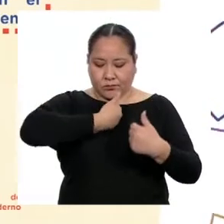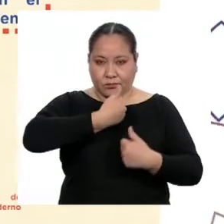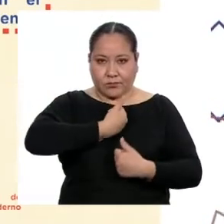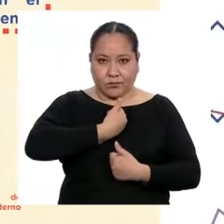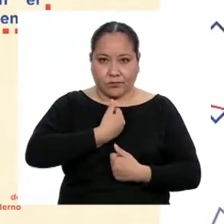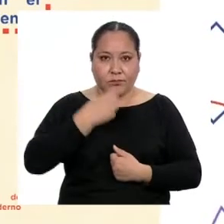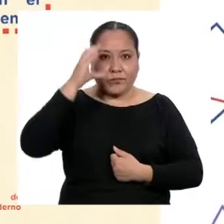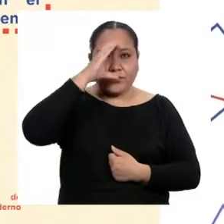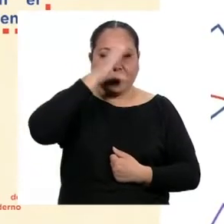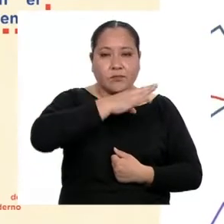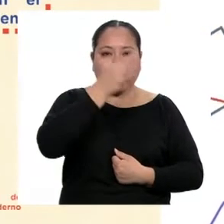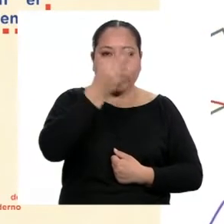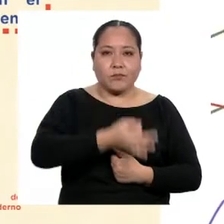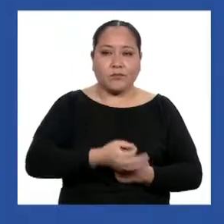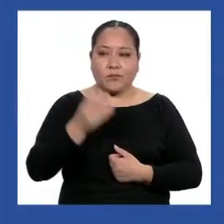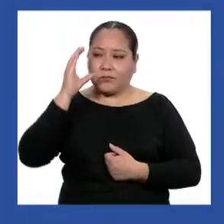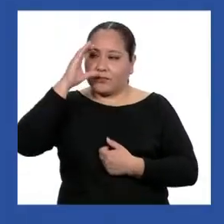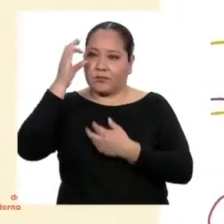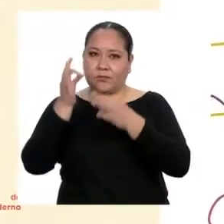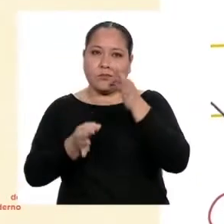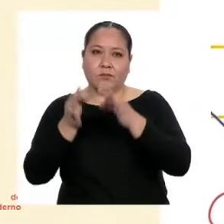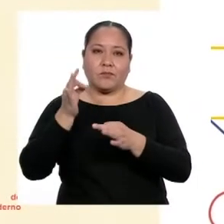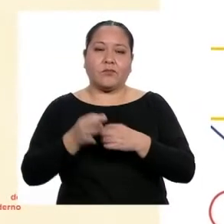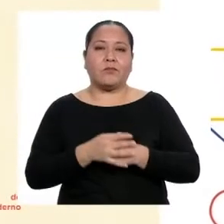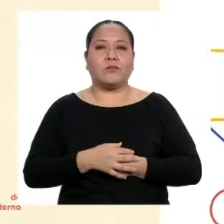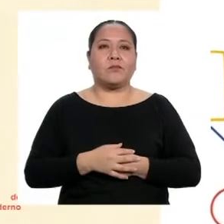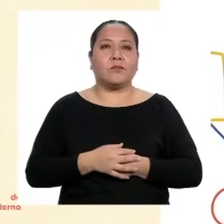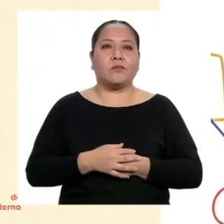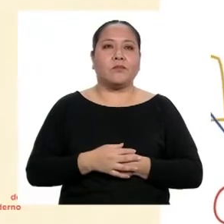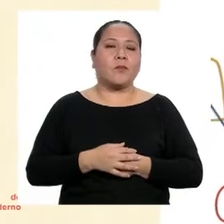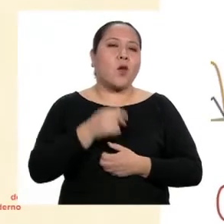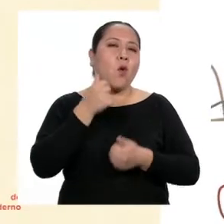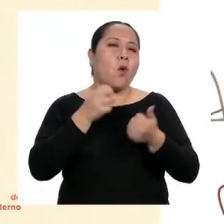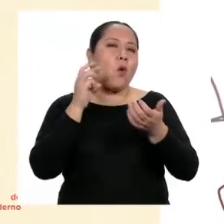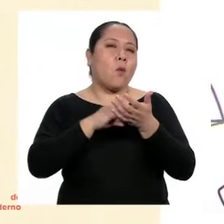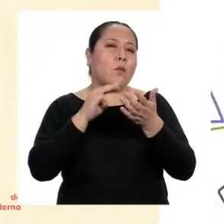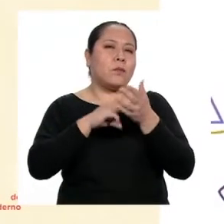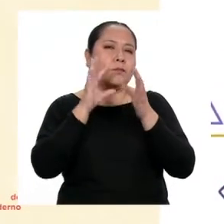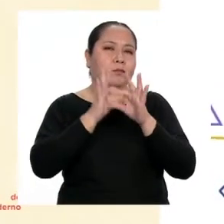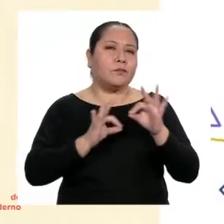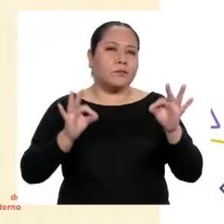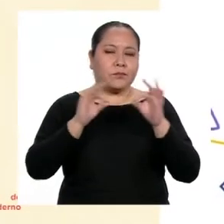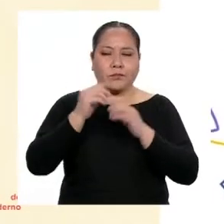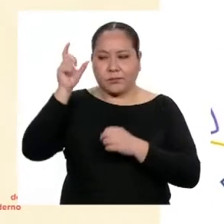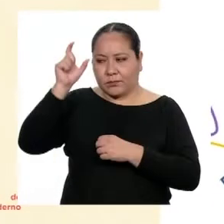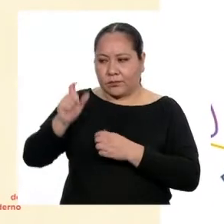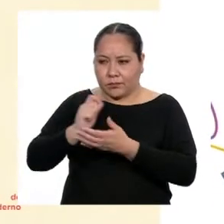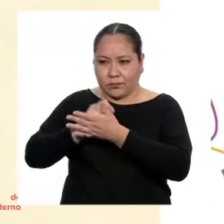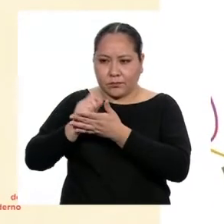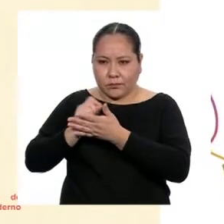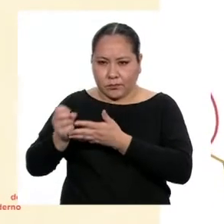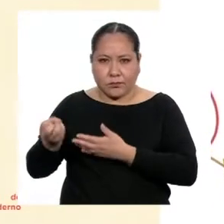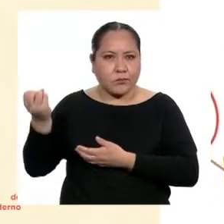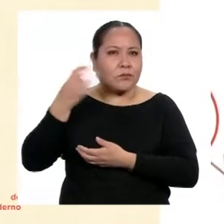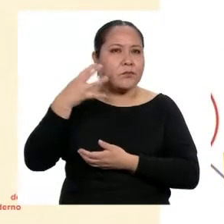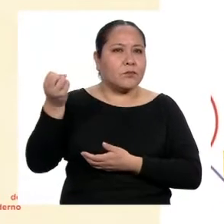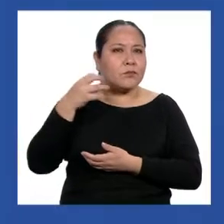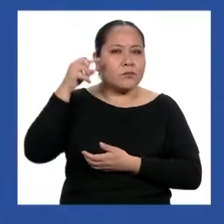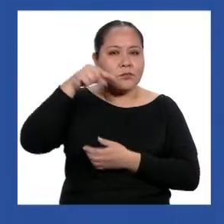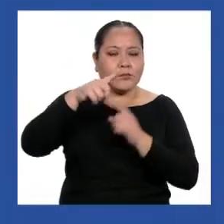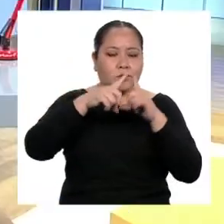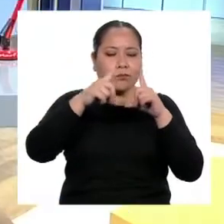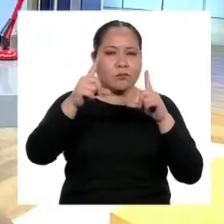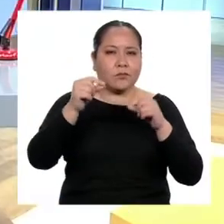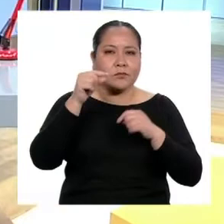de lo verdadero y justo. ¿Qué es lo más importante que el autor me está diciendo sobre la adolescencia en este